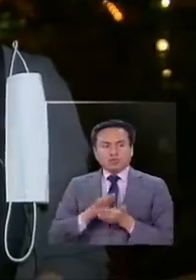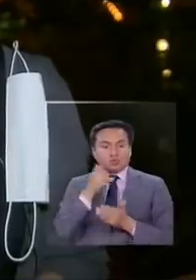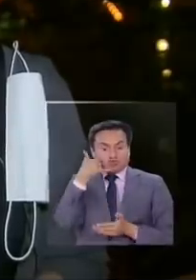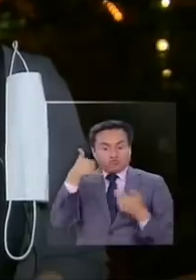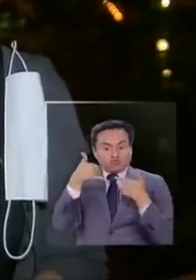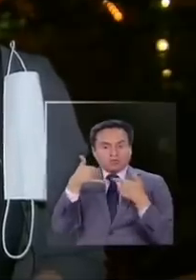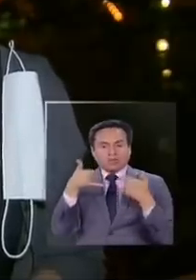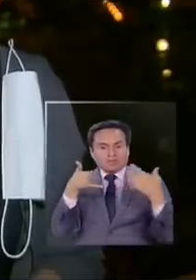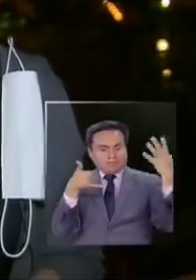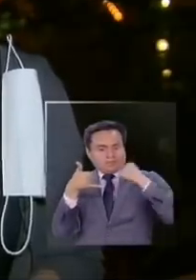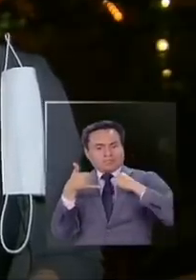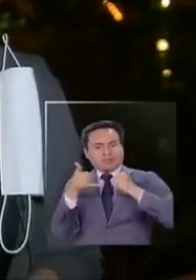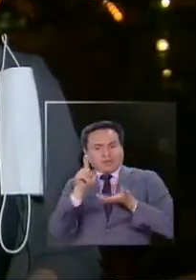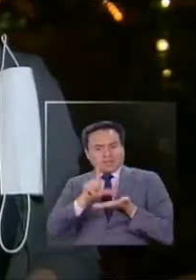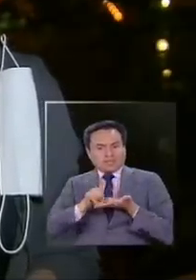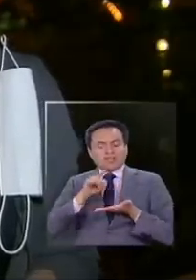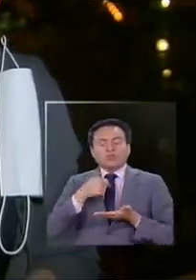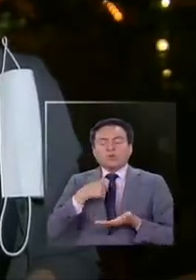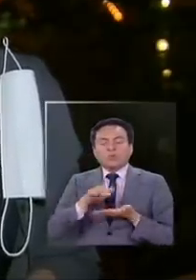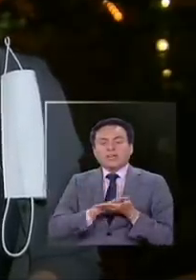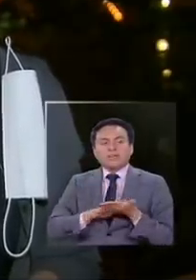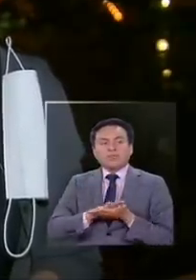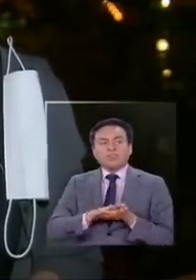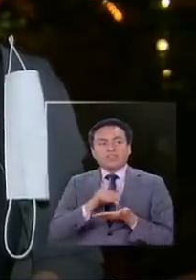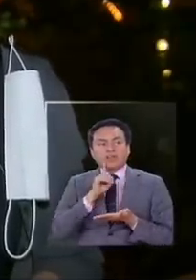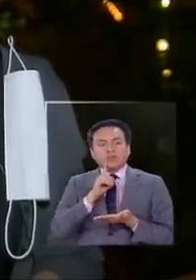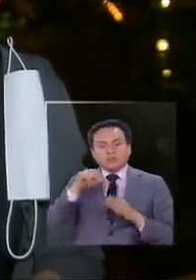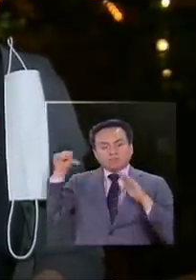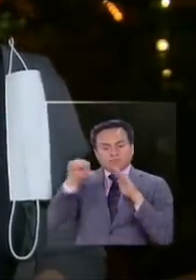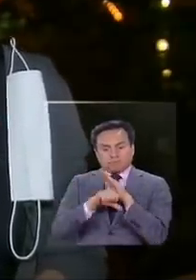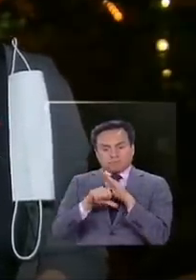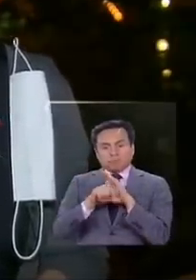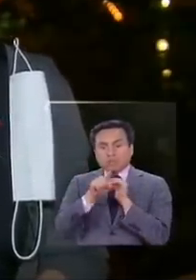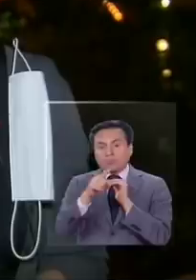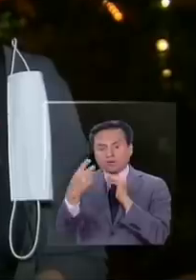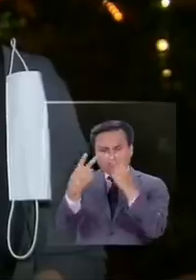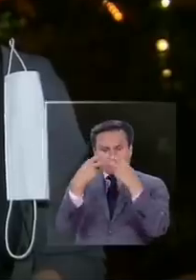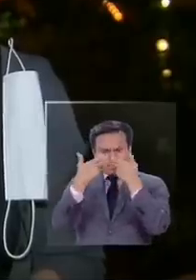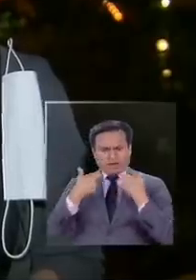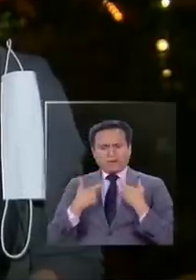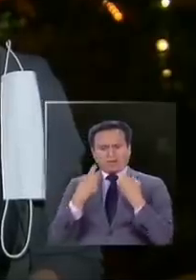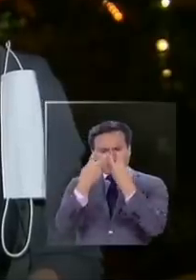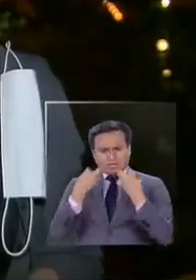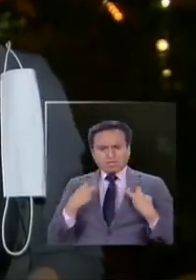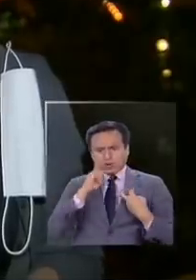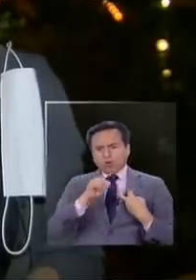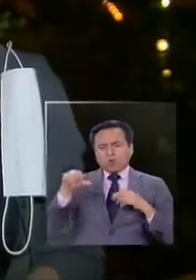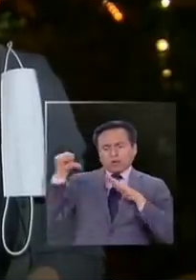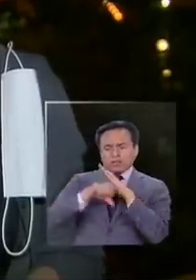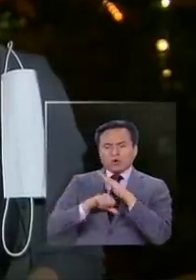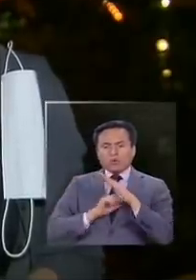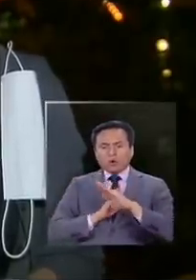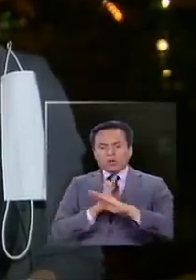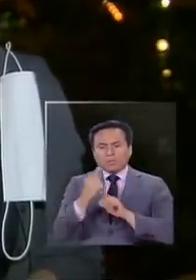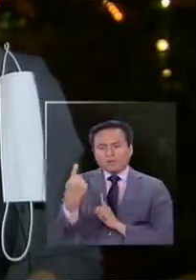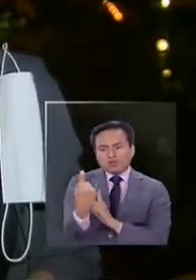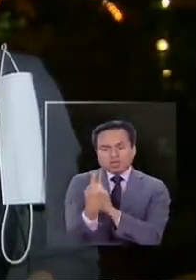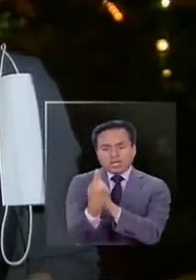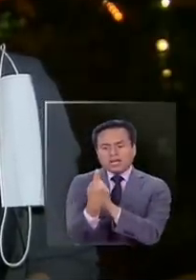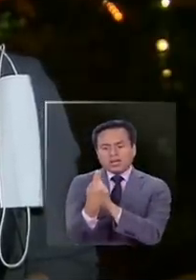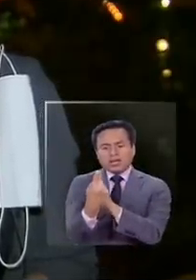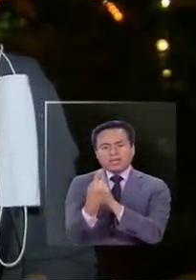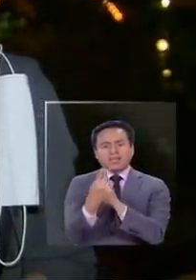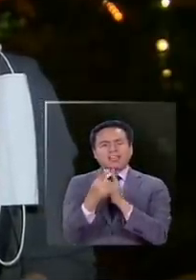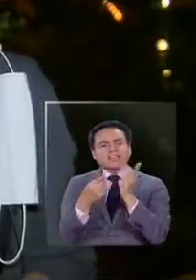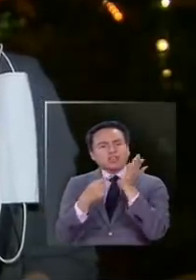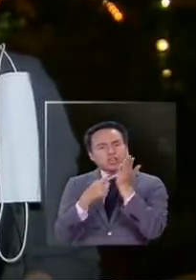mi teléfono, sabe dónde estoy yo. Si yo tengo que estar en cuarentenado, por ejemplo, ustedes pueden saber si estoy en cuarentenado o no, o si me acerco a otra persona. El